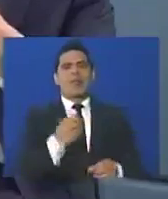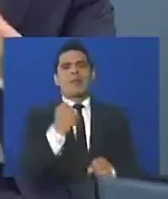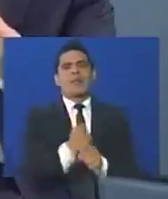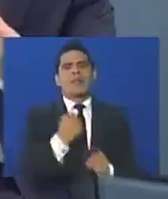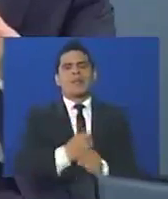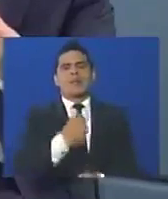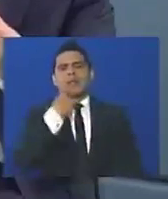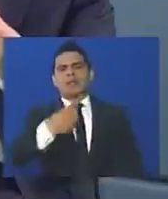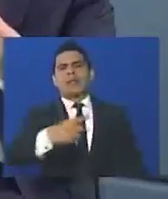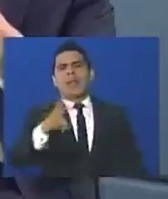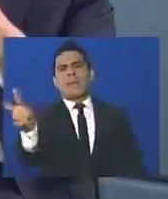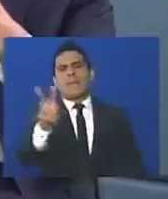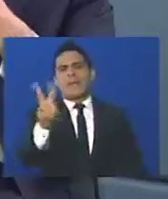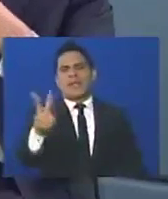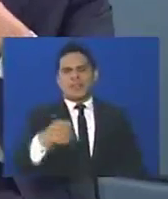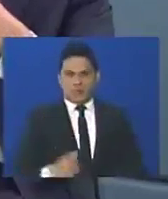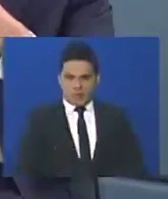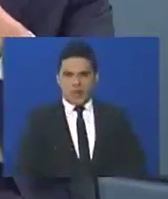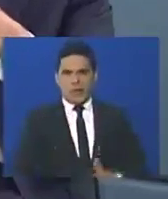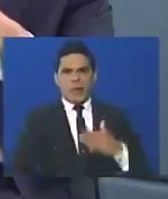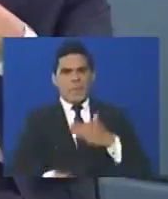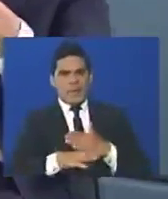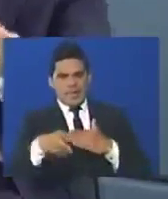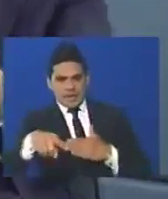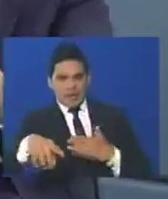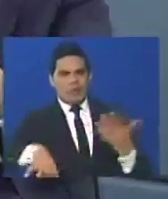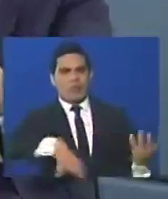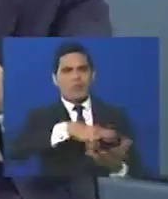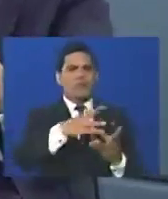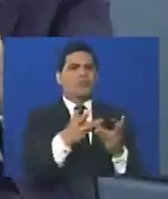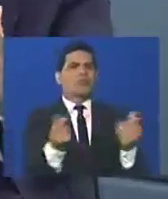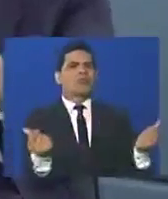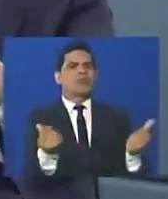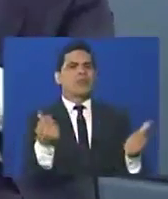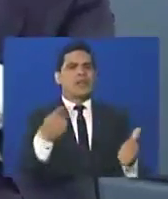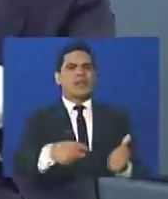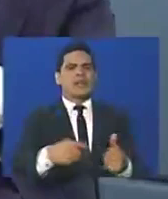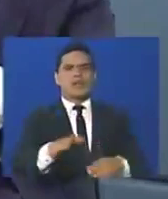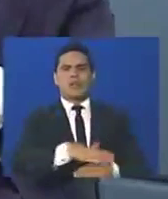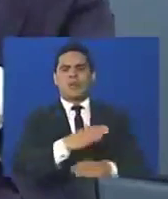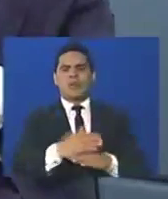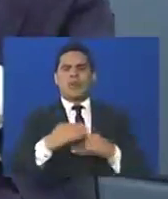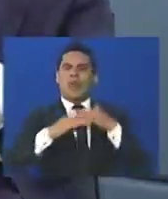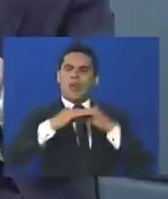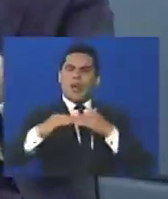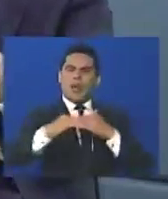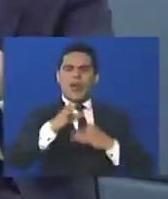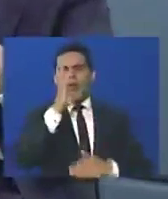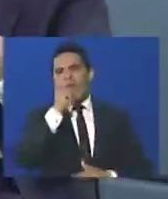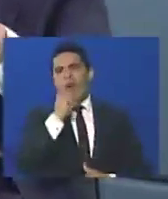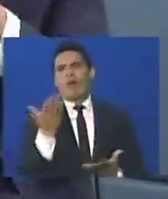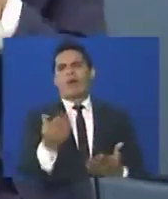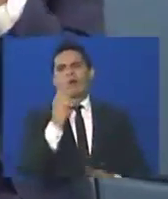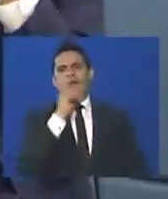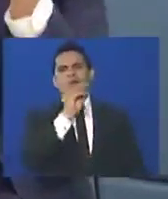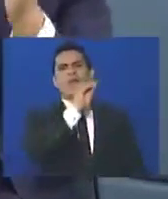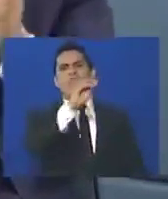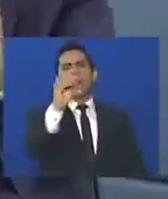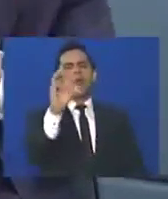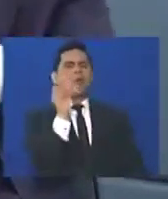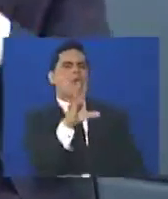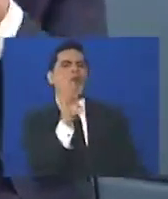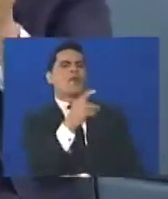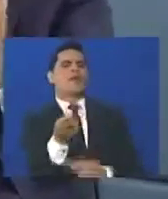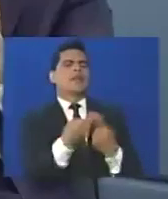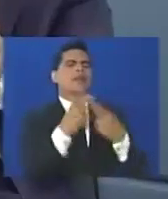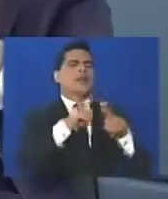decirle al país, que mientras esto no se resuelva, aquí no puede haber tranquilidad, entonces convocan a una conferencia